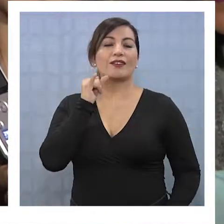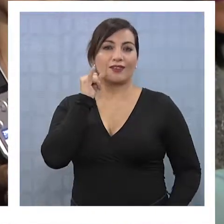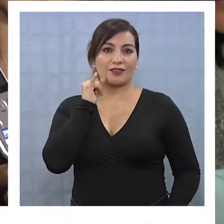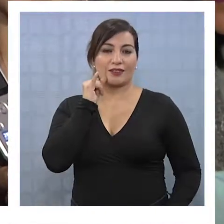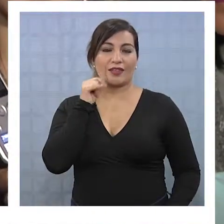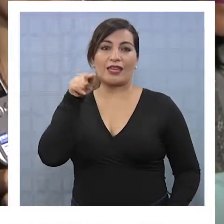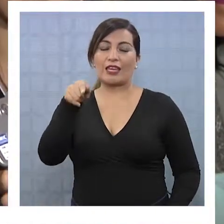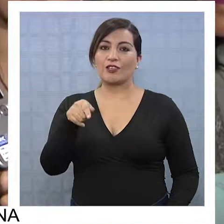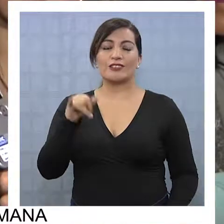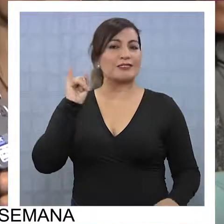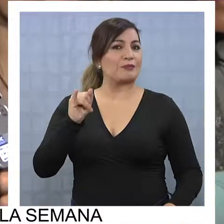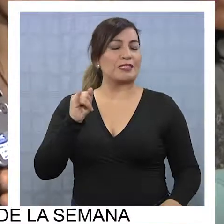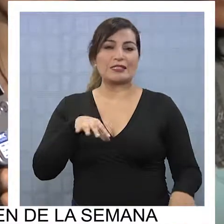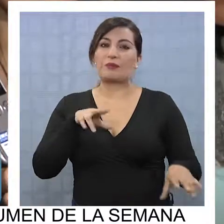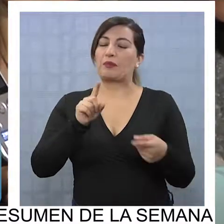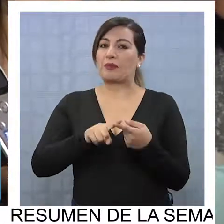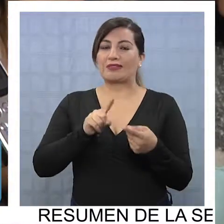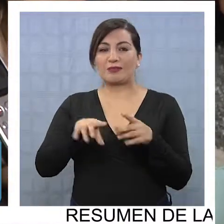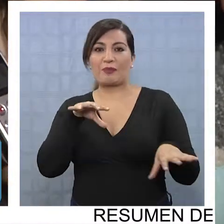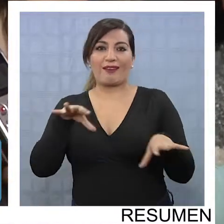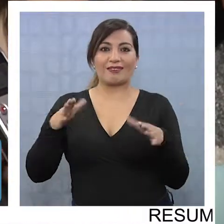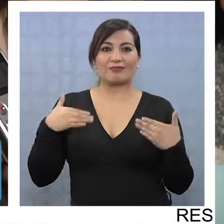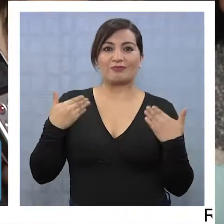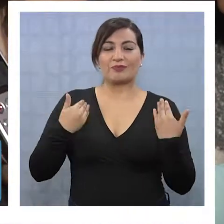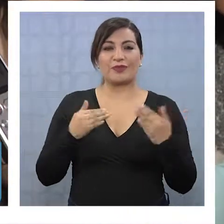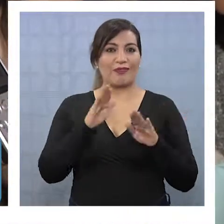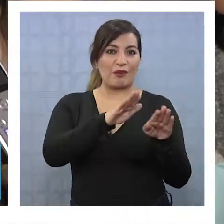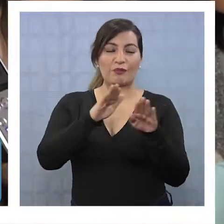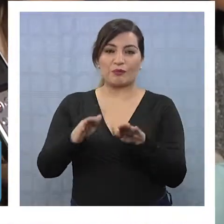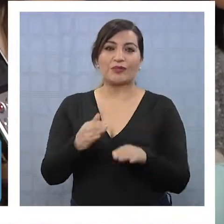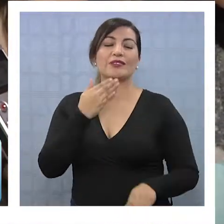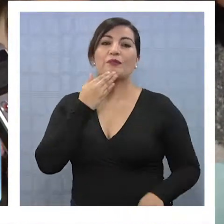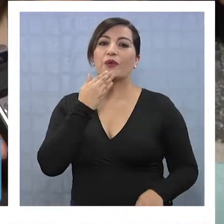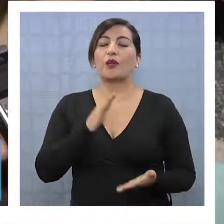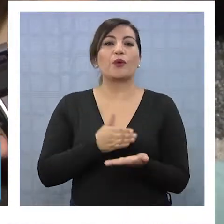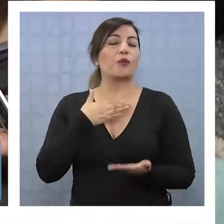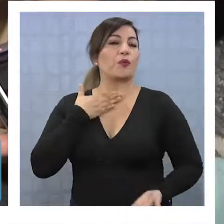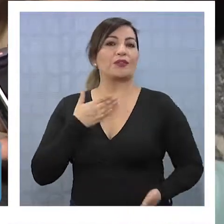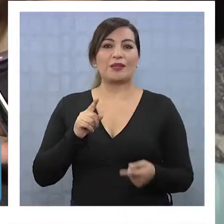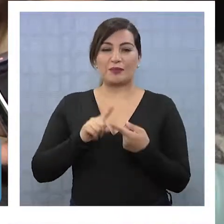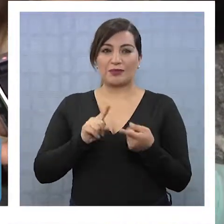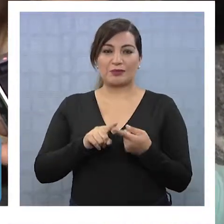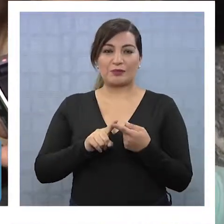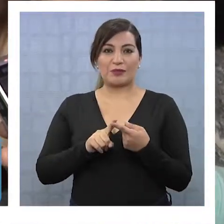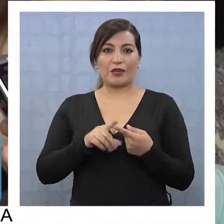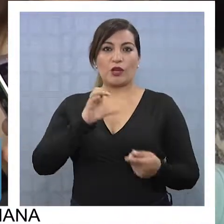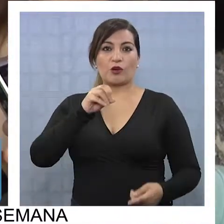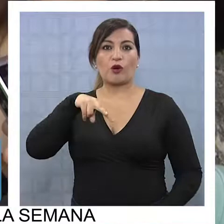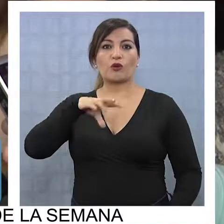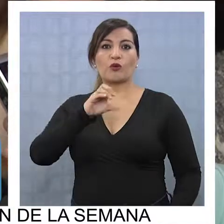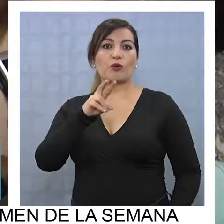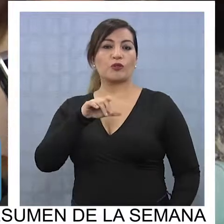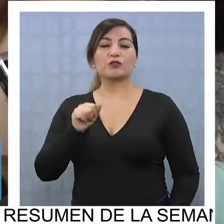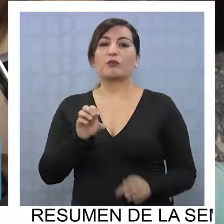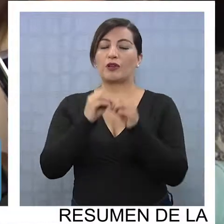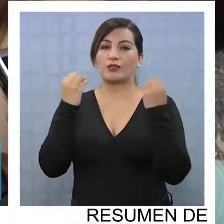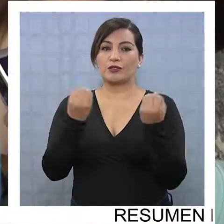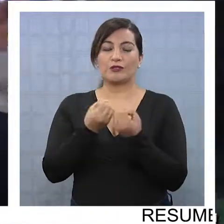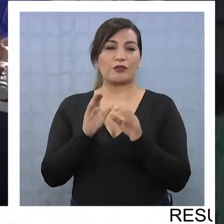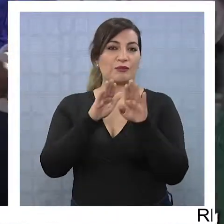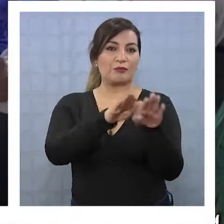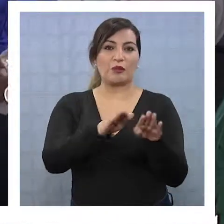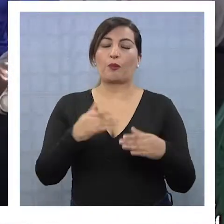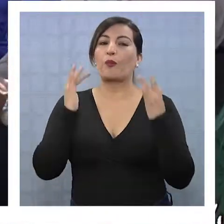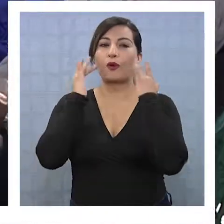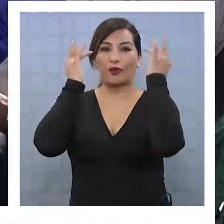en nuestra región, ellos son muy activos en nuestra región, son muy colaborativos y al mismo tiempo les gusta participar de estos concursos para que sus organizaciones